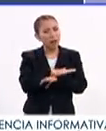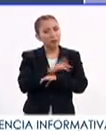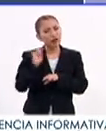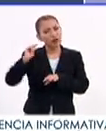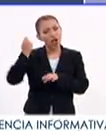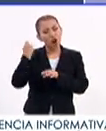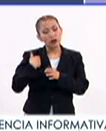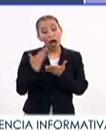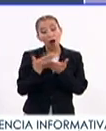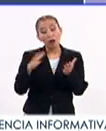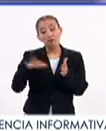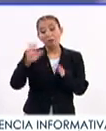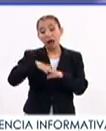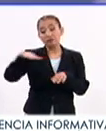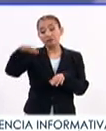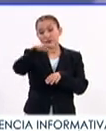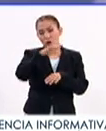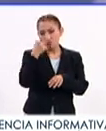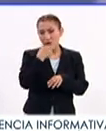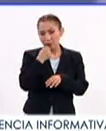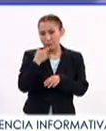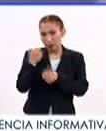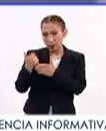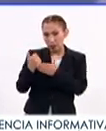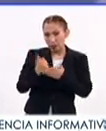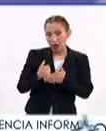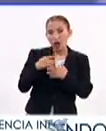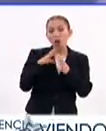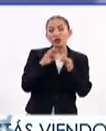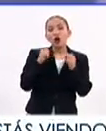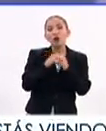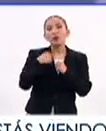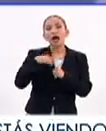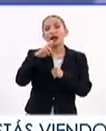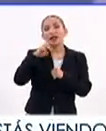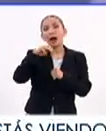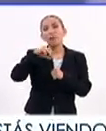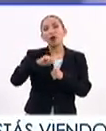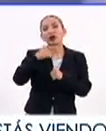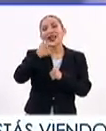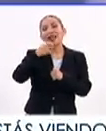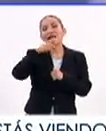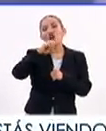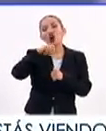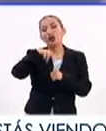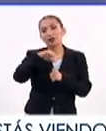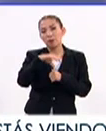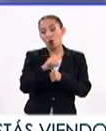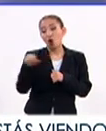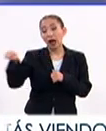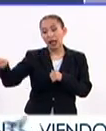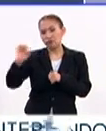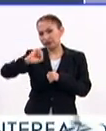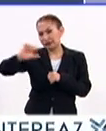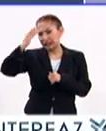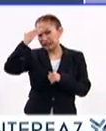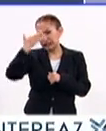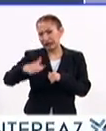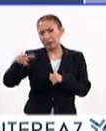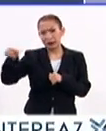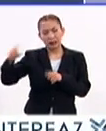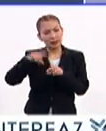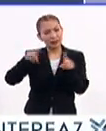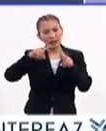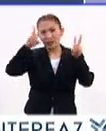tecnológico. Hay un autor que es colaborador en nosotros en Cuenta Conmigo, se llama Ramón Jerónimo Olvera. Él se ha especializado en